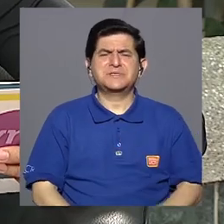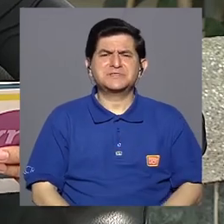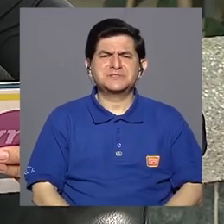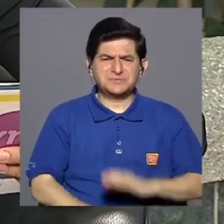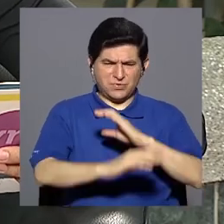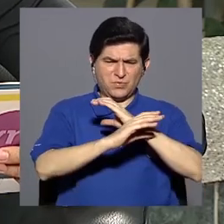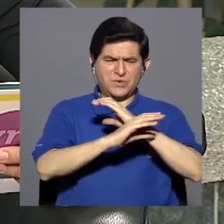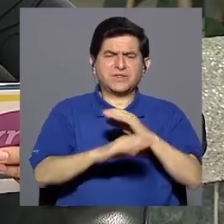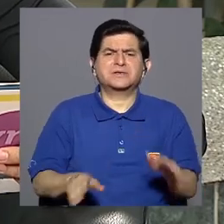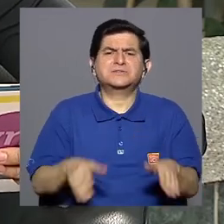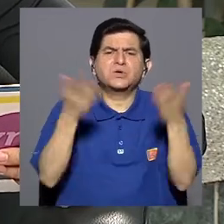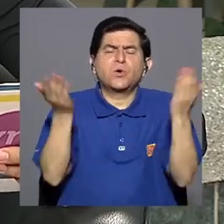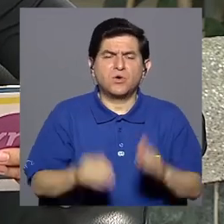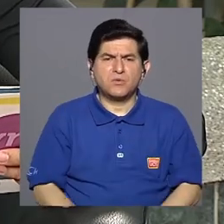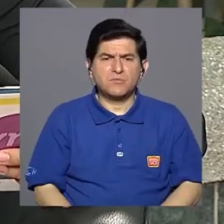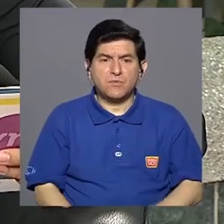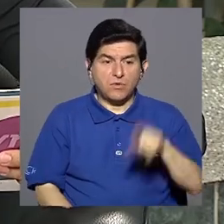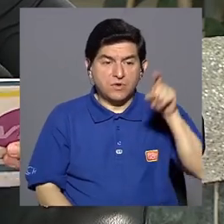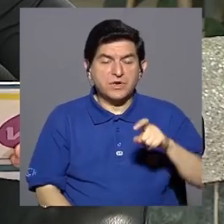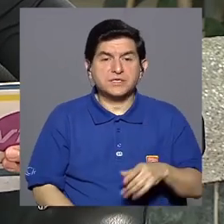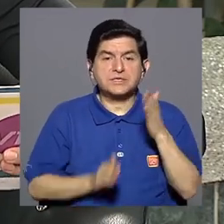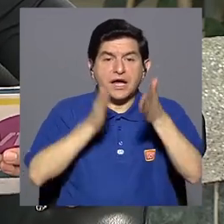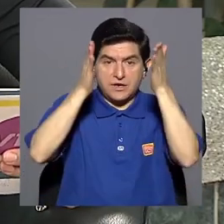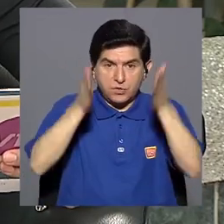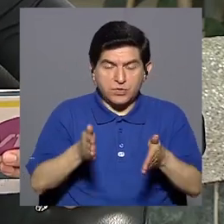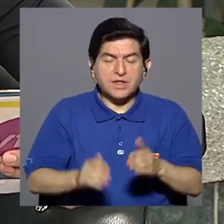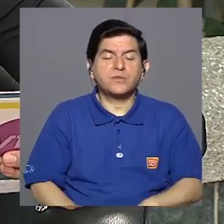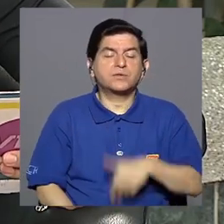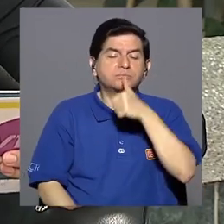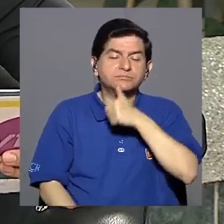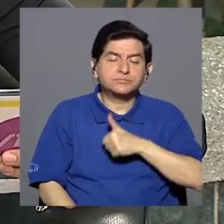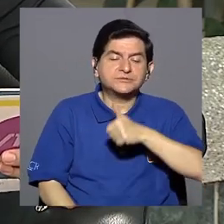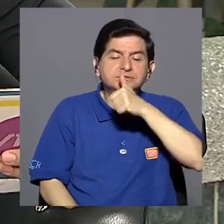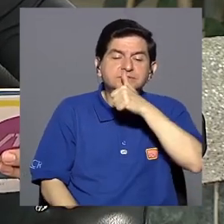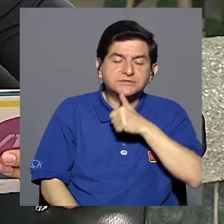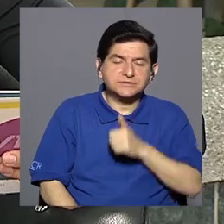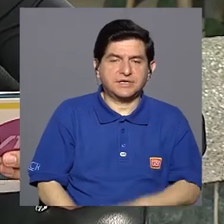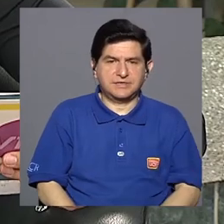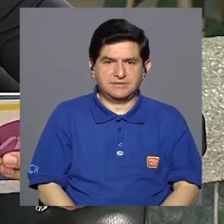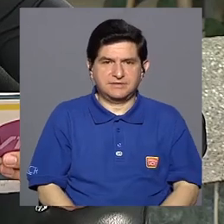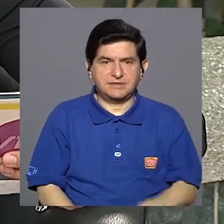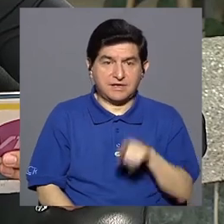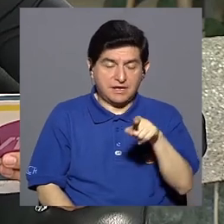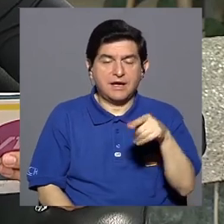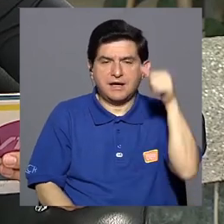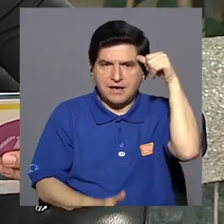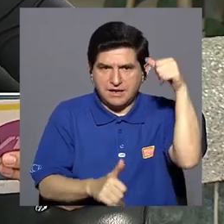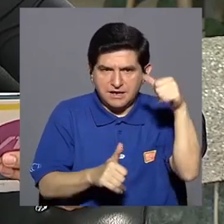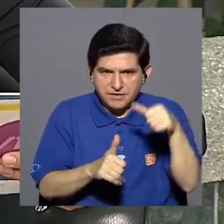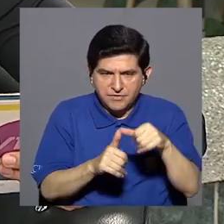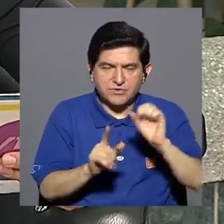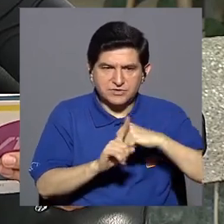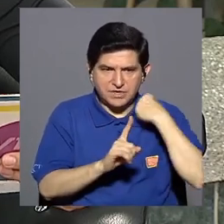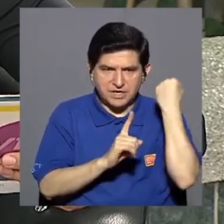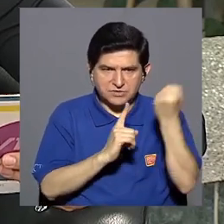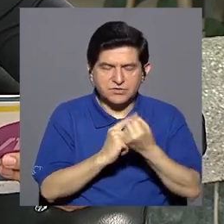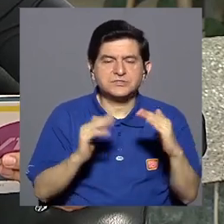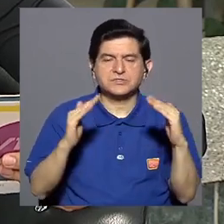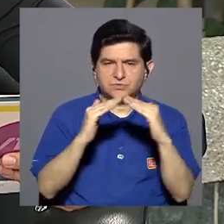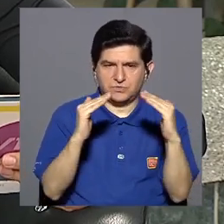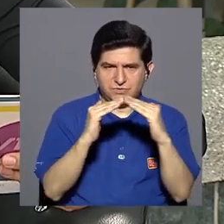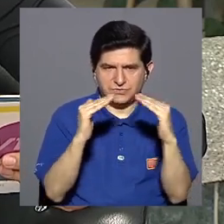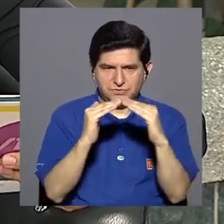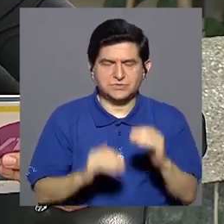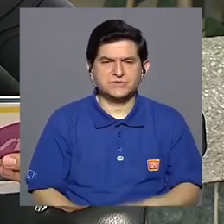porque finalmente lo que necesitamos es un cuidador con mucha paciencia, muy presente en esta situación de